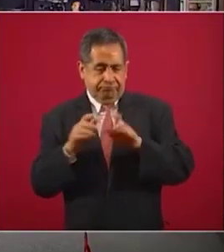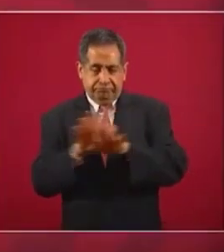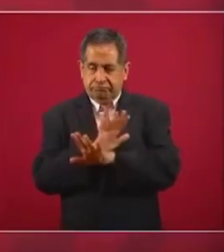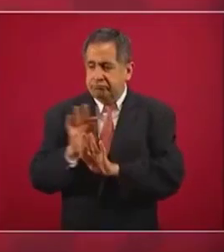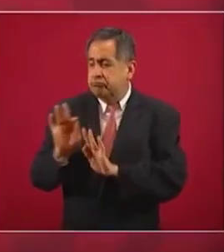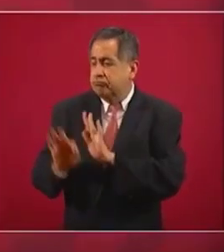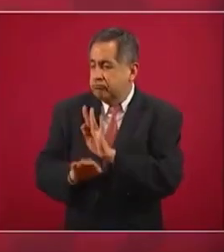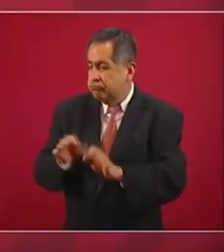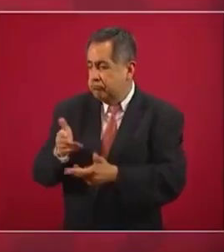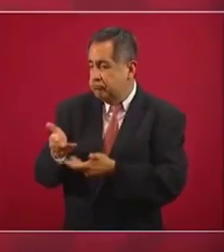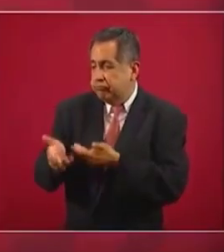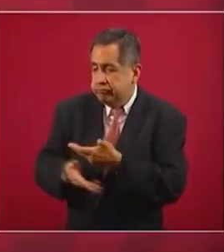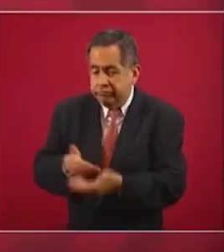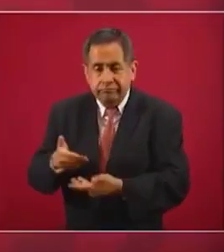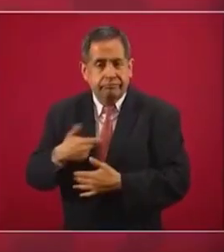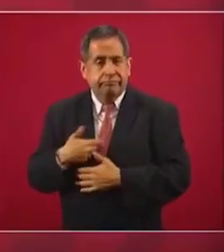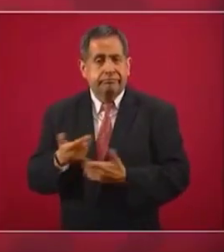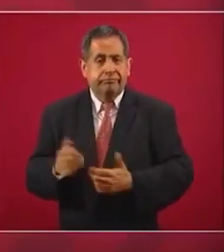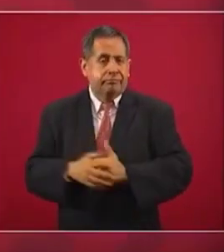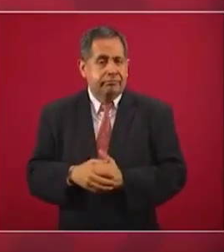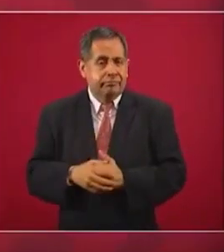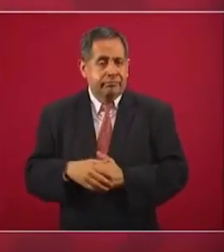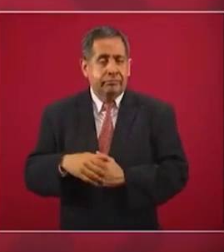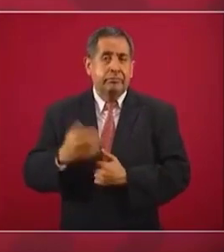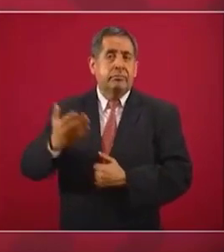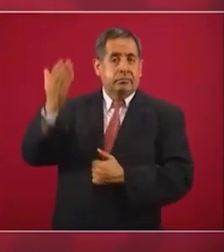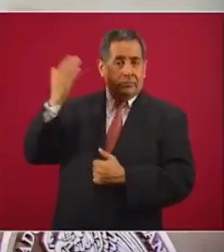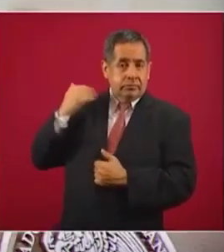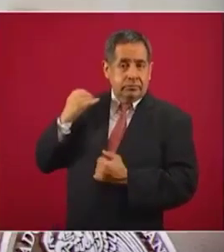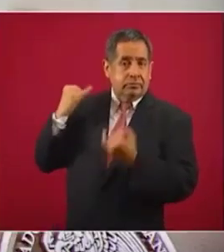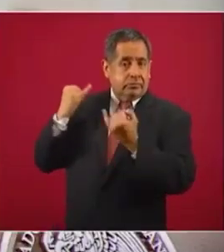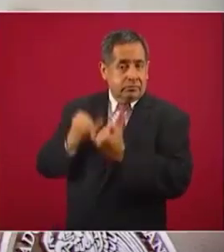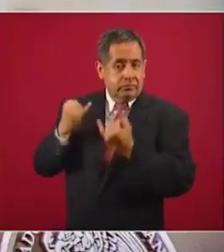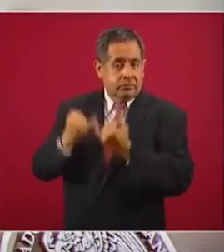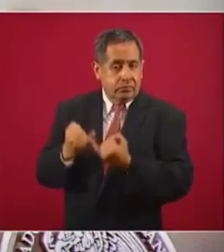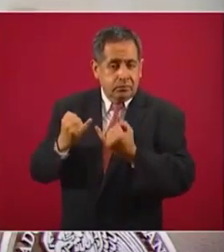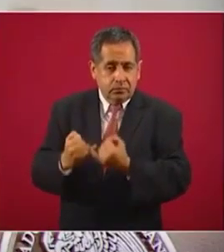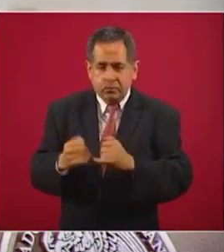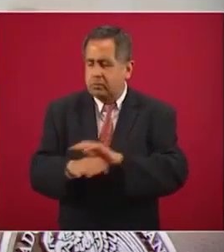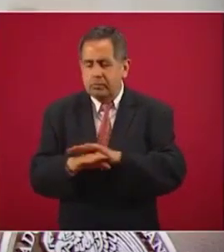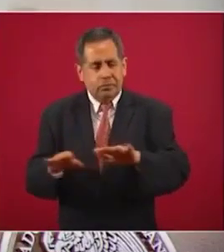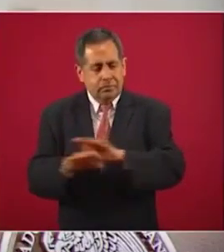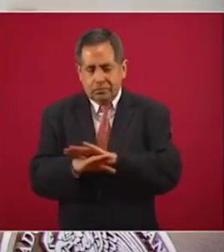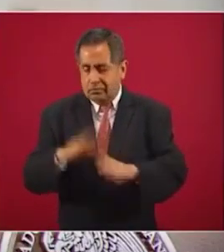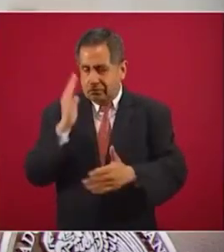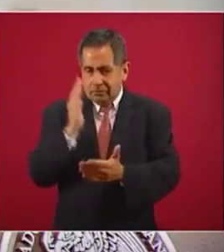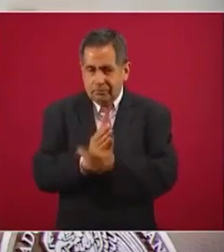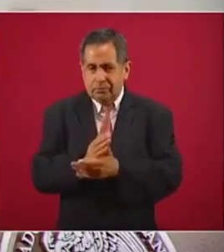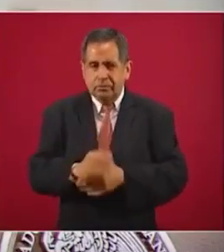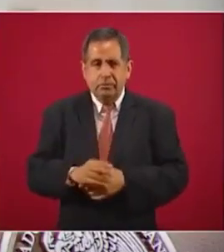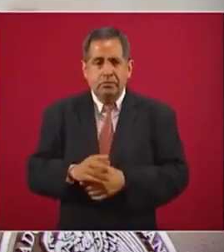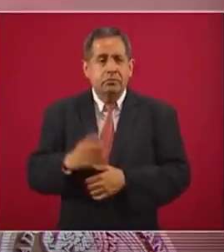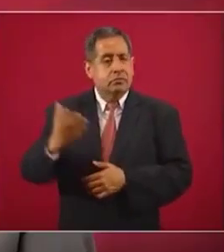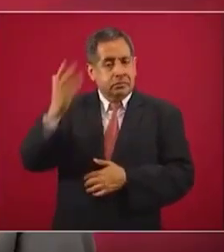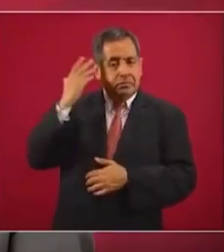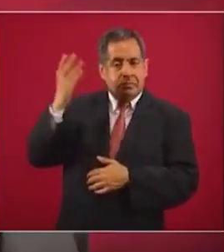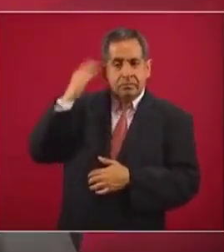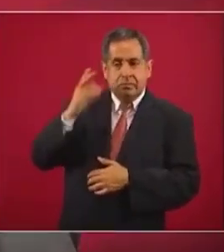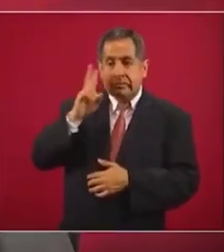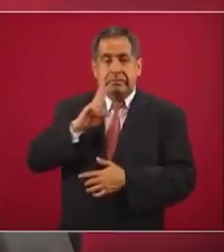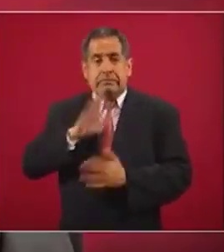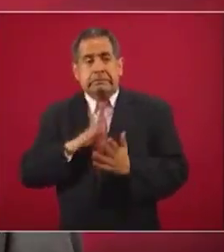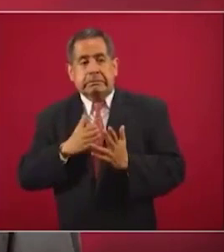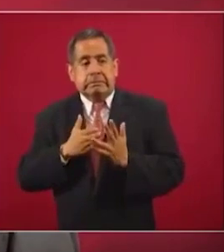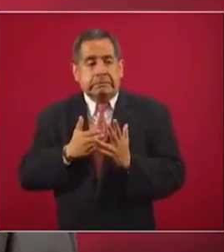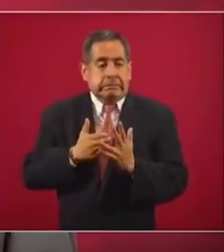No es más de lo mismo. Es saber cómo nos colamos, cómo nos encaramamos,